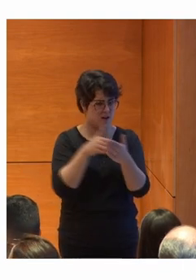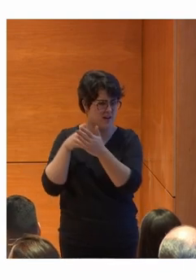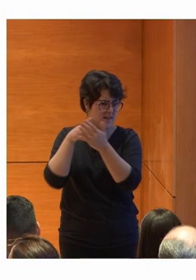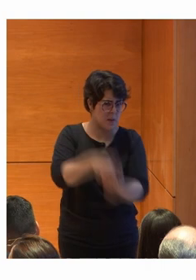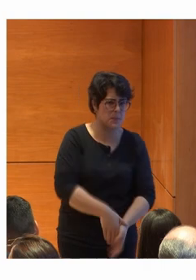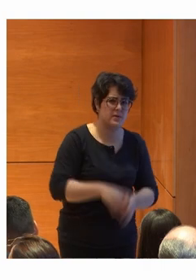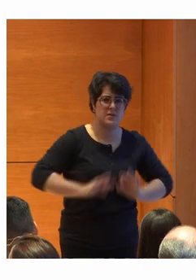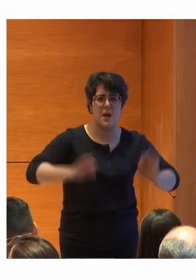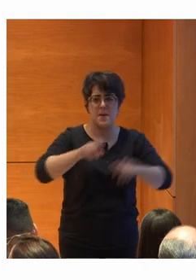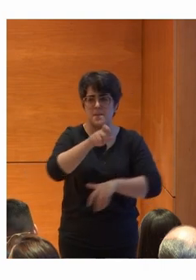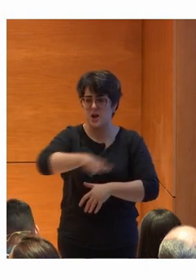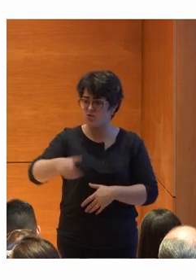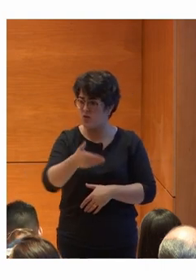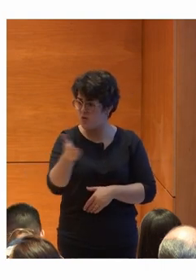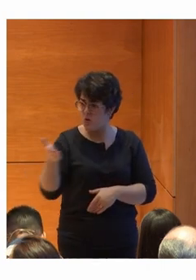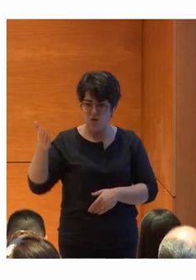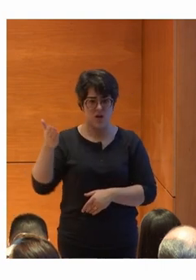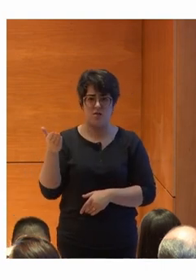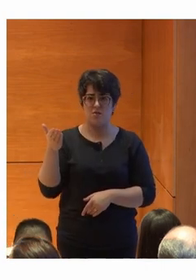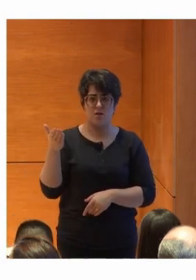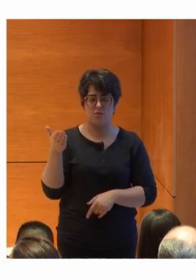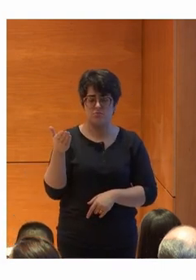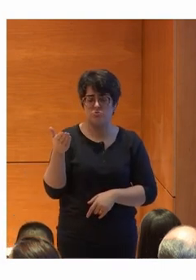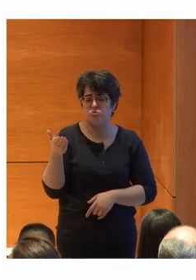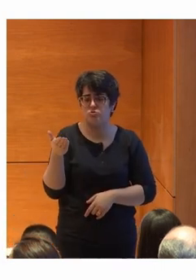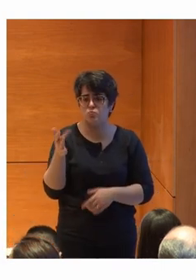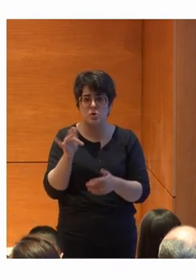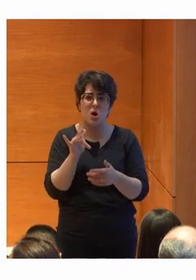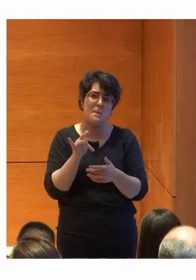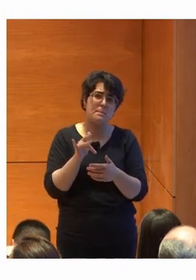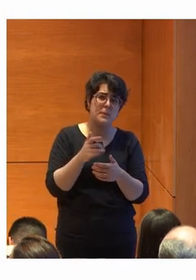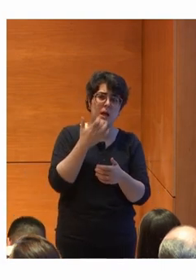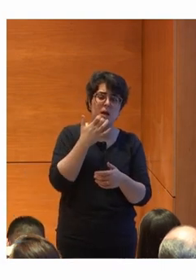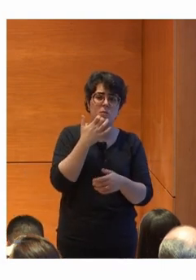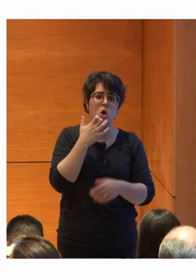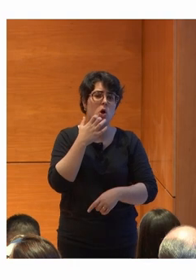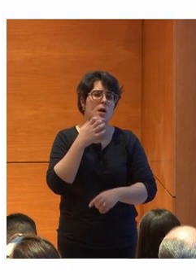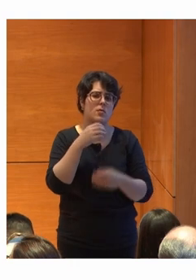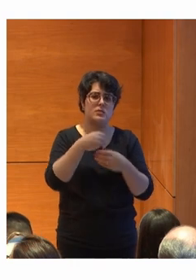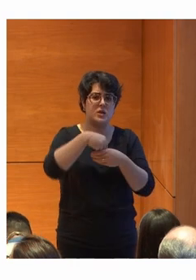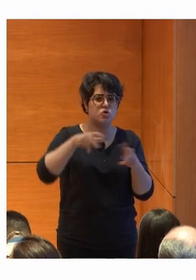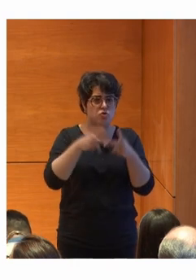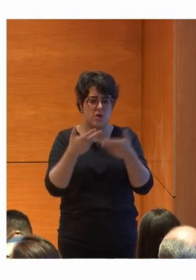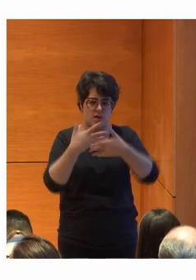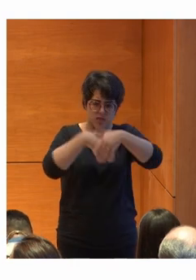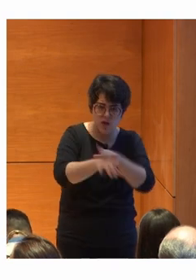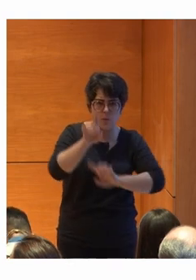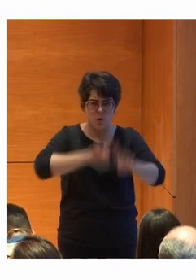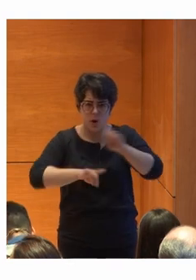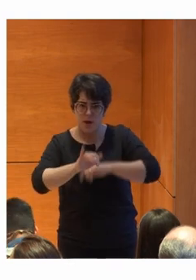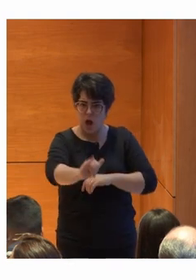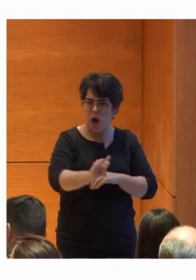para personas que tienen barreras para llevar a cabo una vida normal, integrarse en la sociedad con diferentes